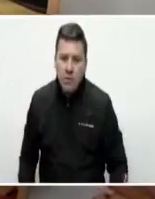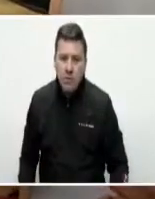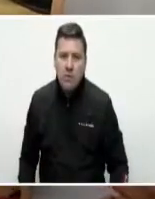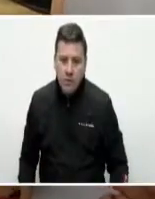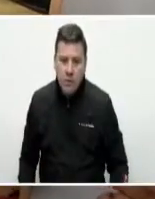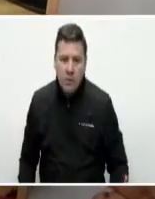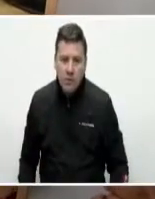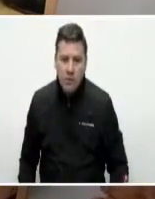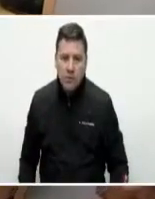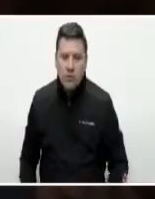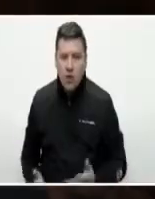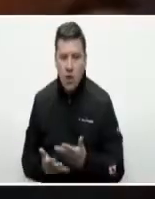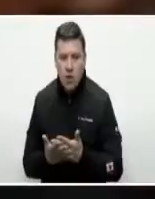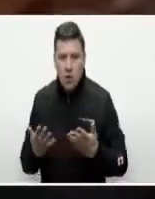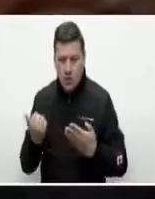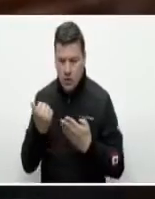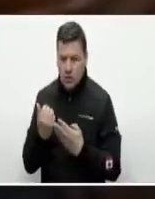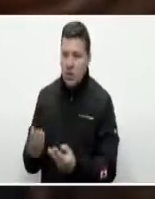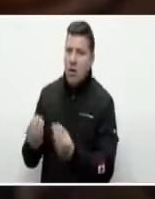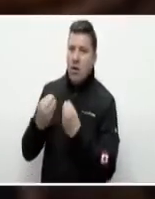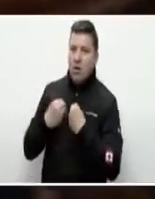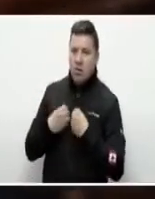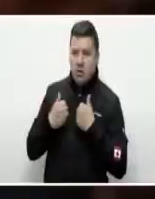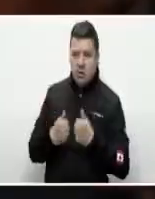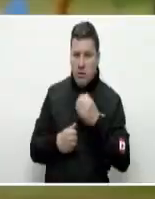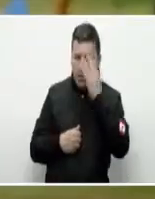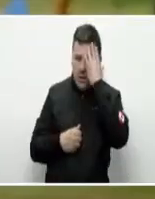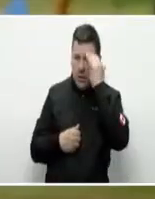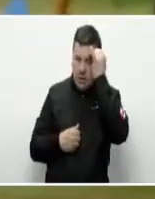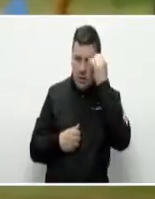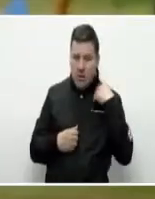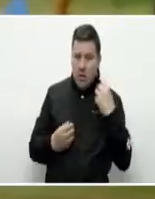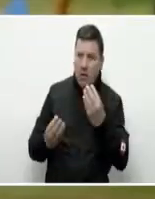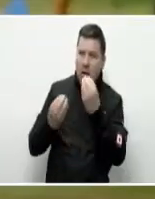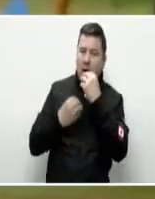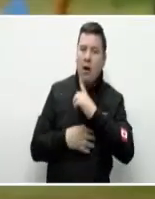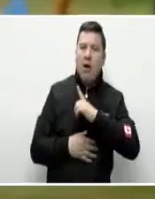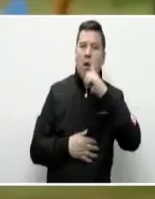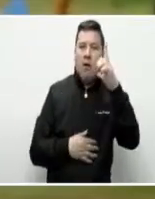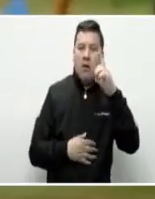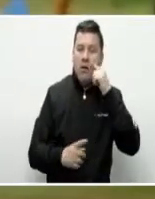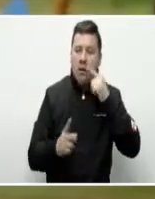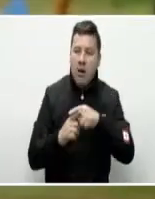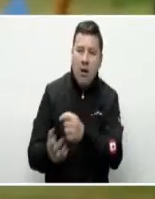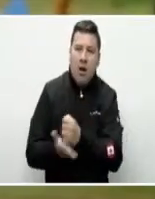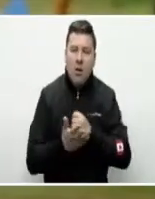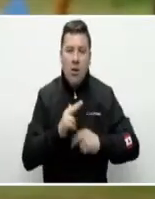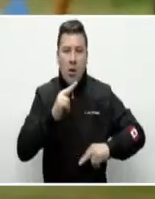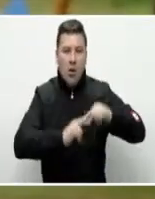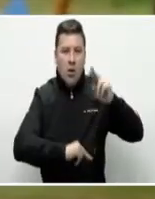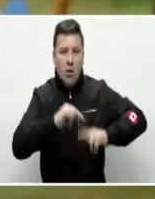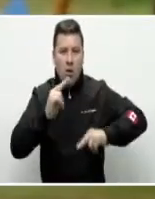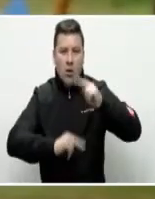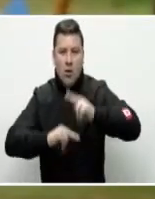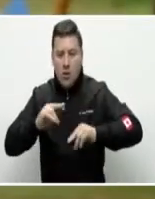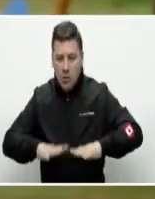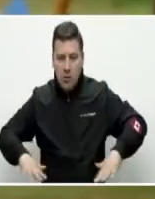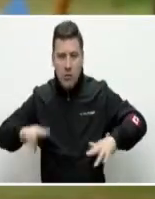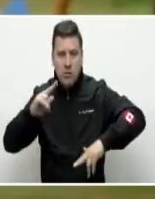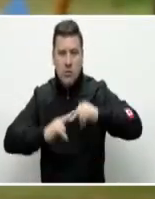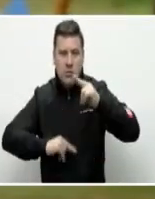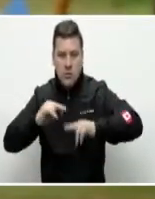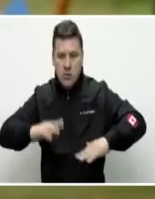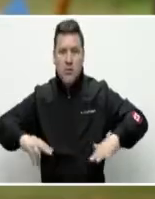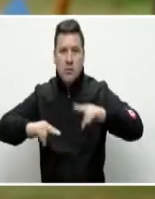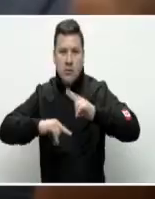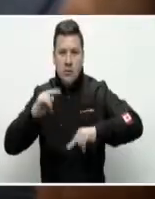con observaciones que el SENA pueda hacer en Haití mismo poder llegar a construir un programa de